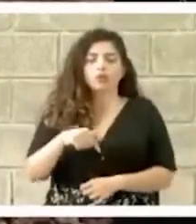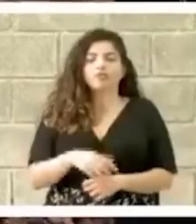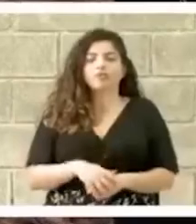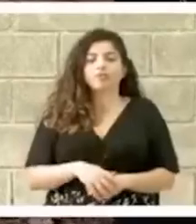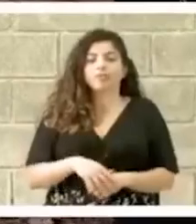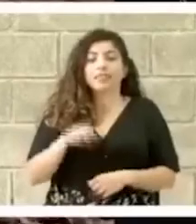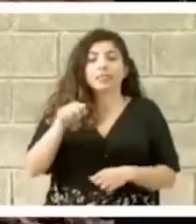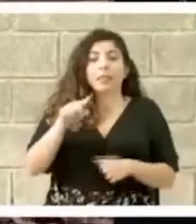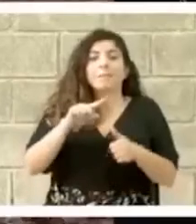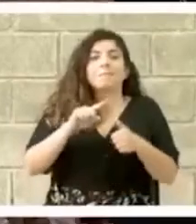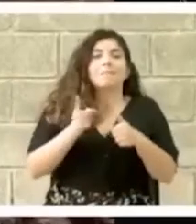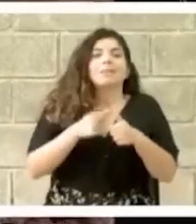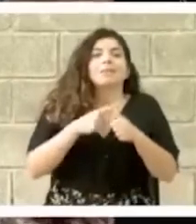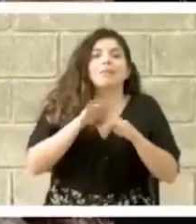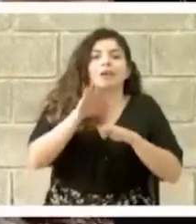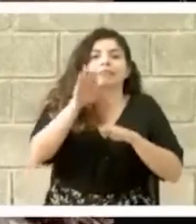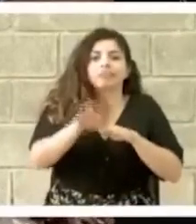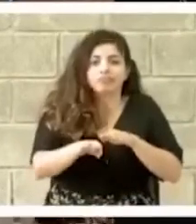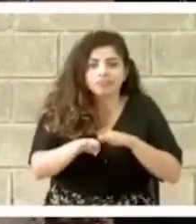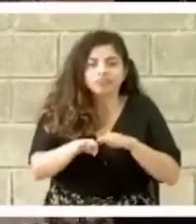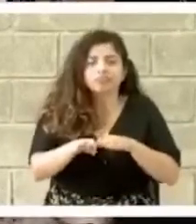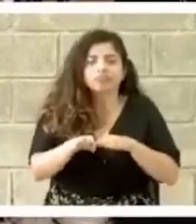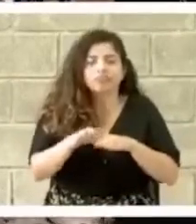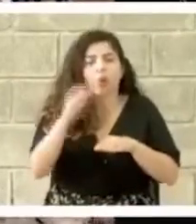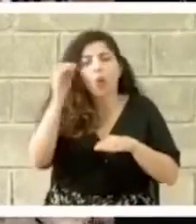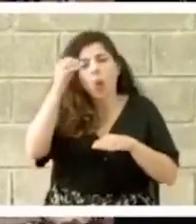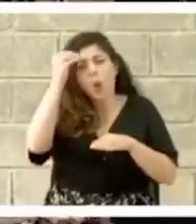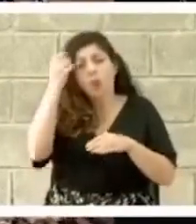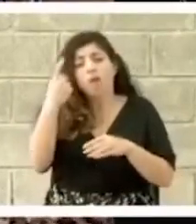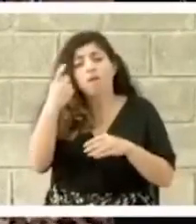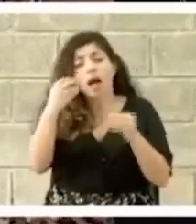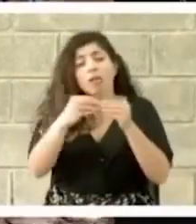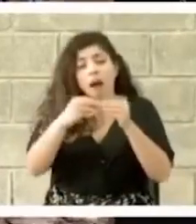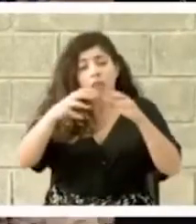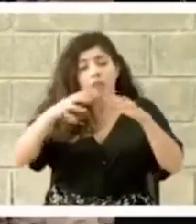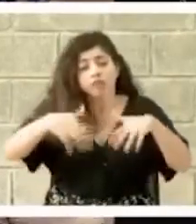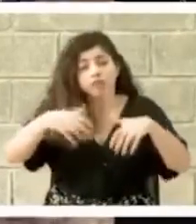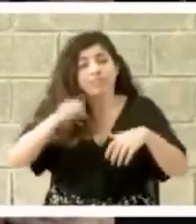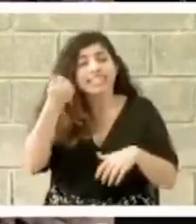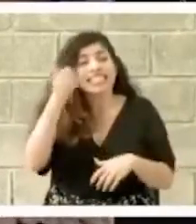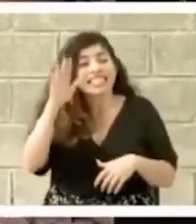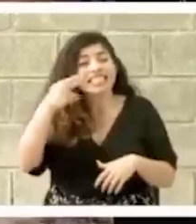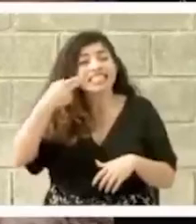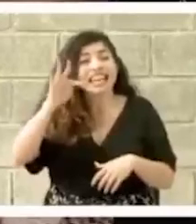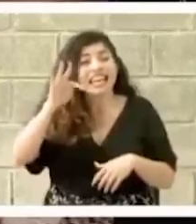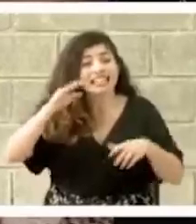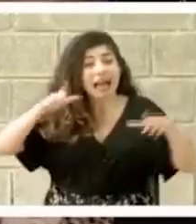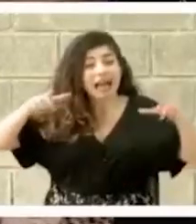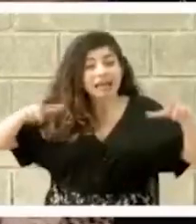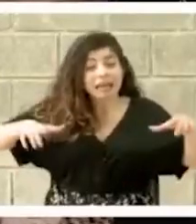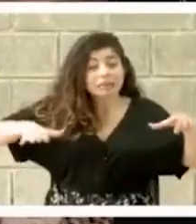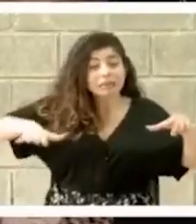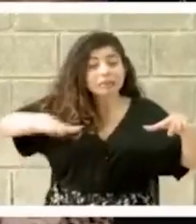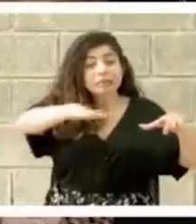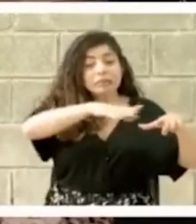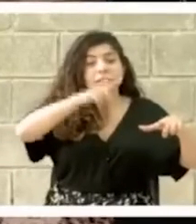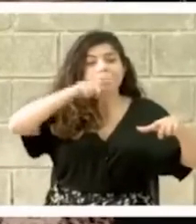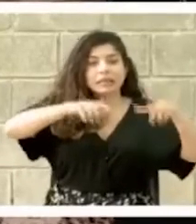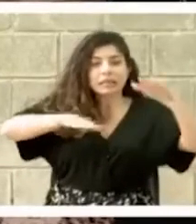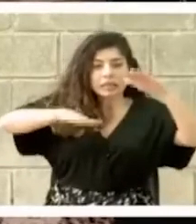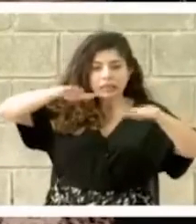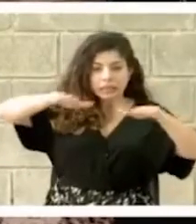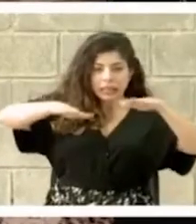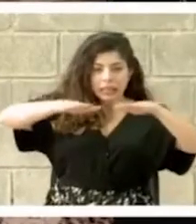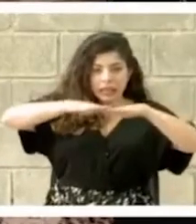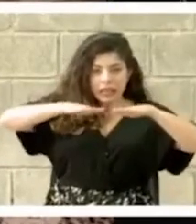Es la primera etapa. Obviamente hay que hacer mucho movimiento de tierra. Son 15 hectáreas que hay que nivelar,